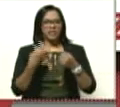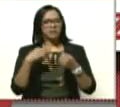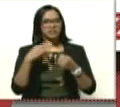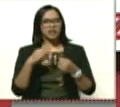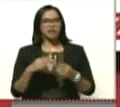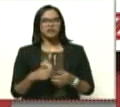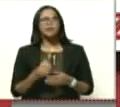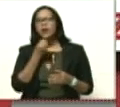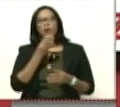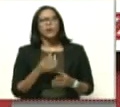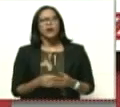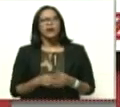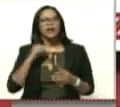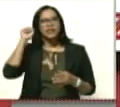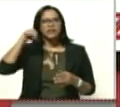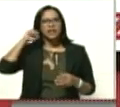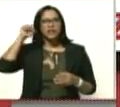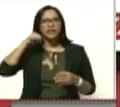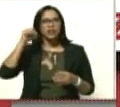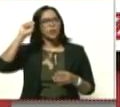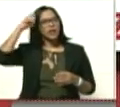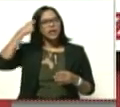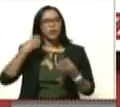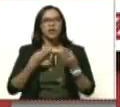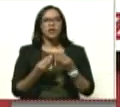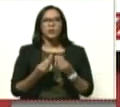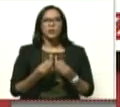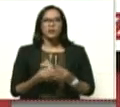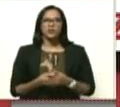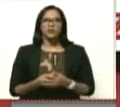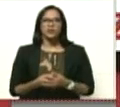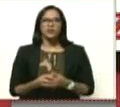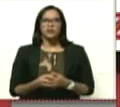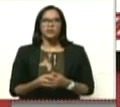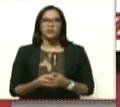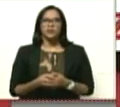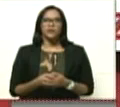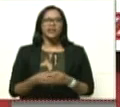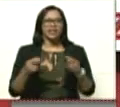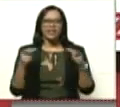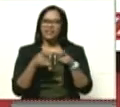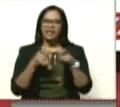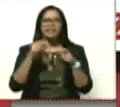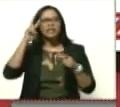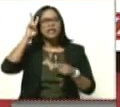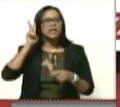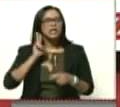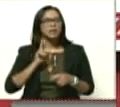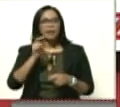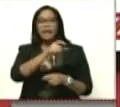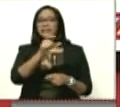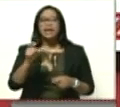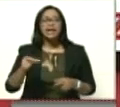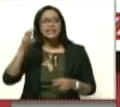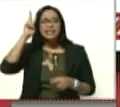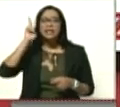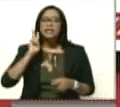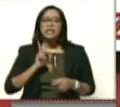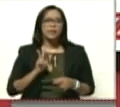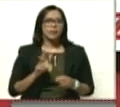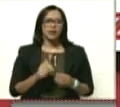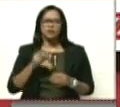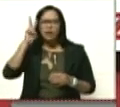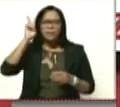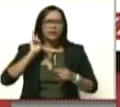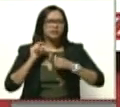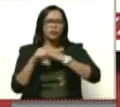Pero bueno, este video me recuerda mucho porque esta gente si es pura, ¿vale? Una pureza infinita.